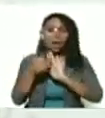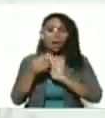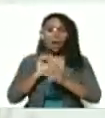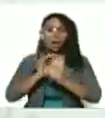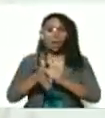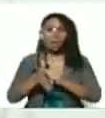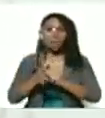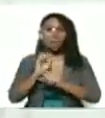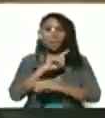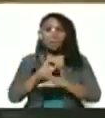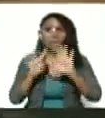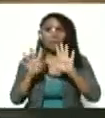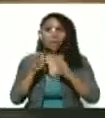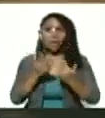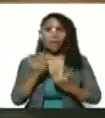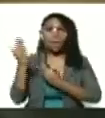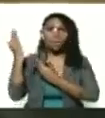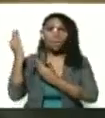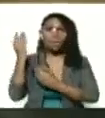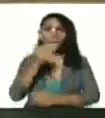adelante presidente